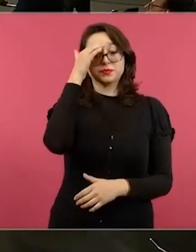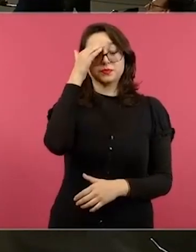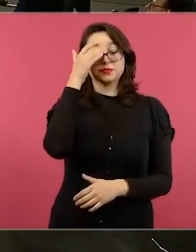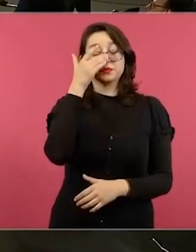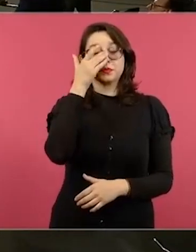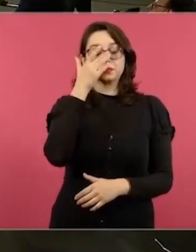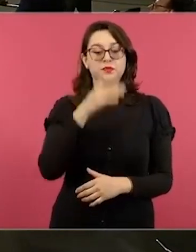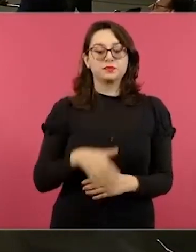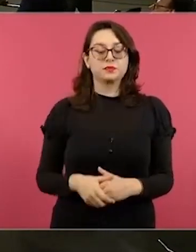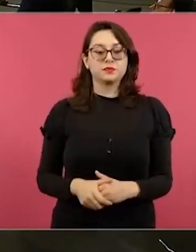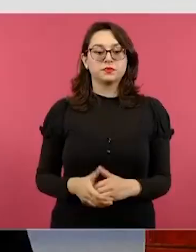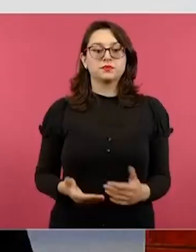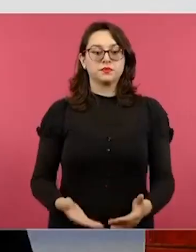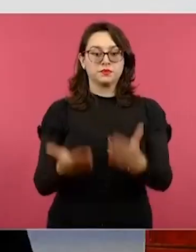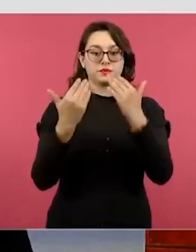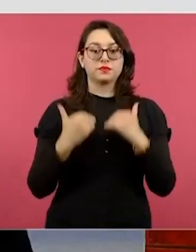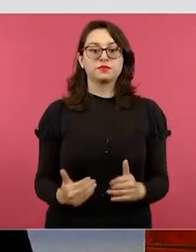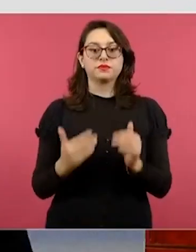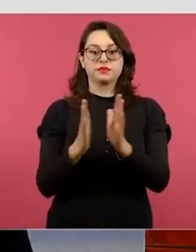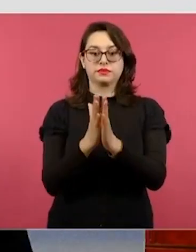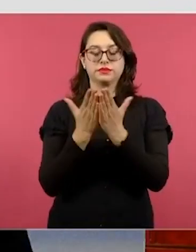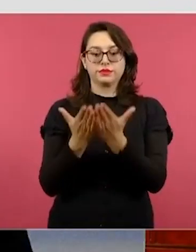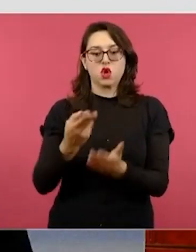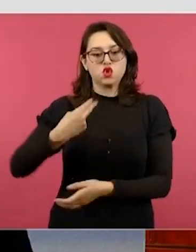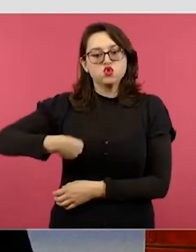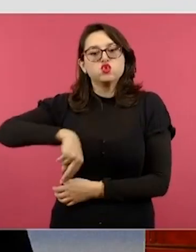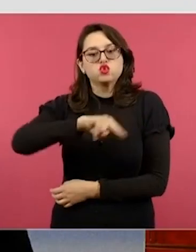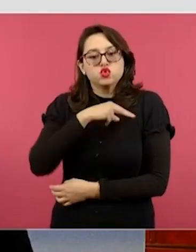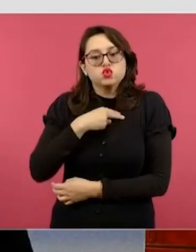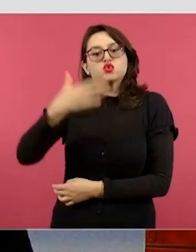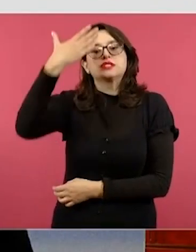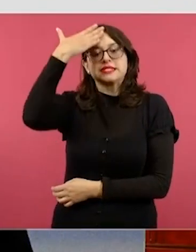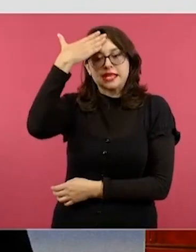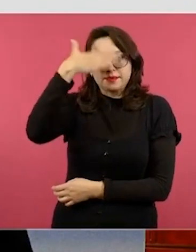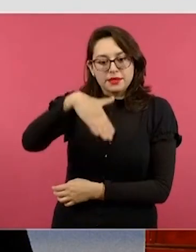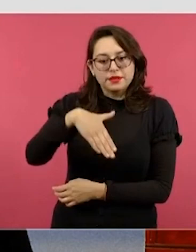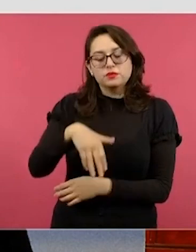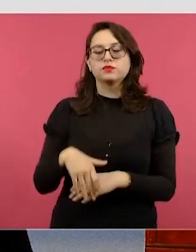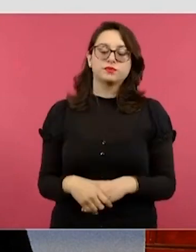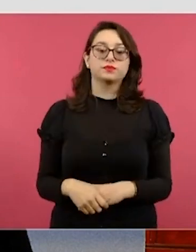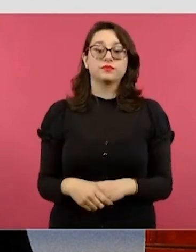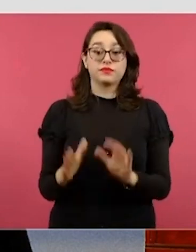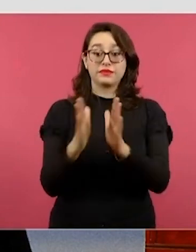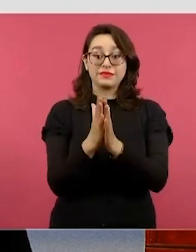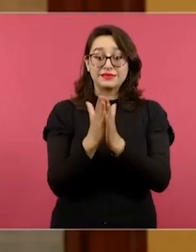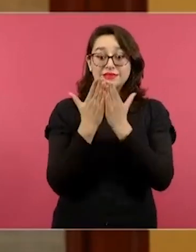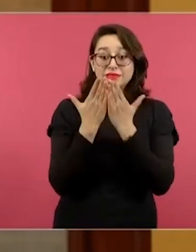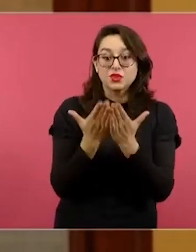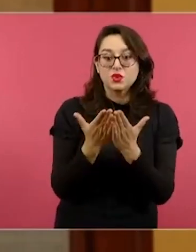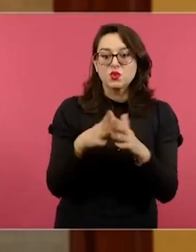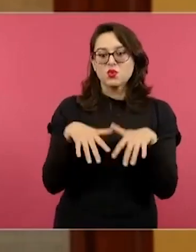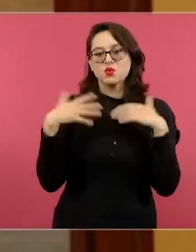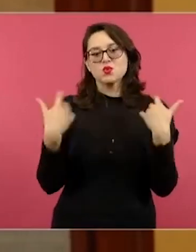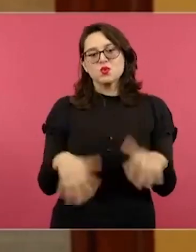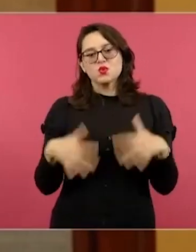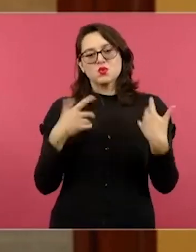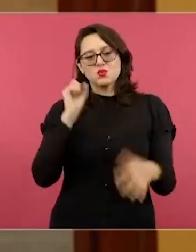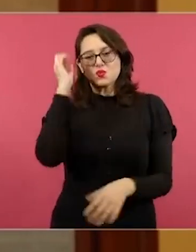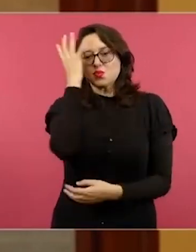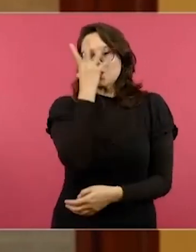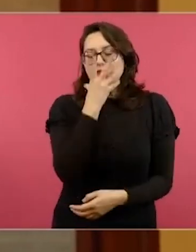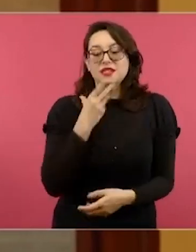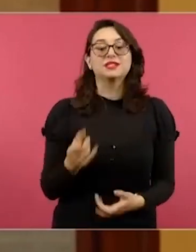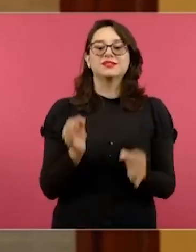El siguiente libro es Nuestros Saberes, mamás, papás. Particularmente, este libro tiene una característica esencial.